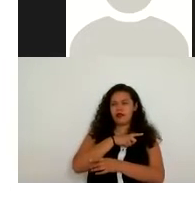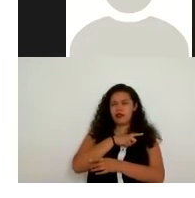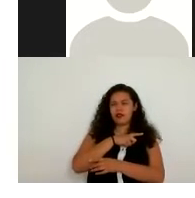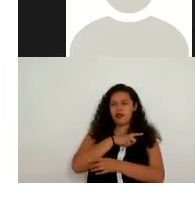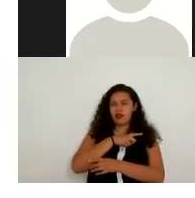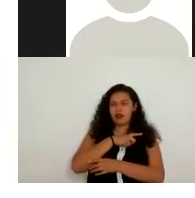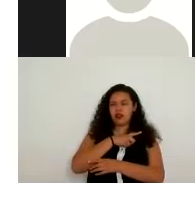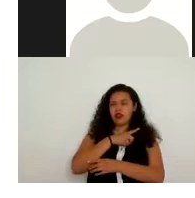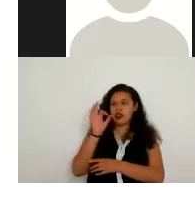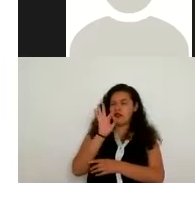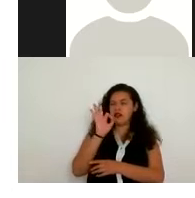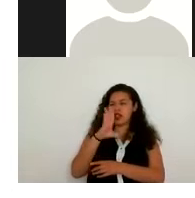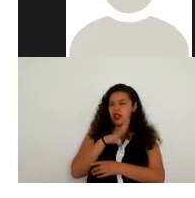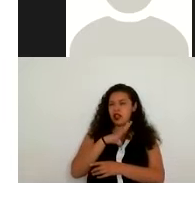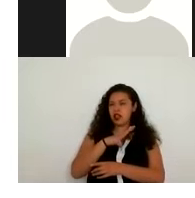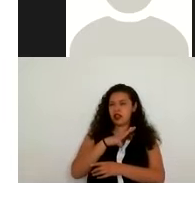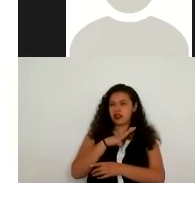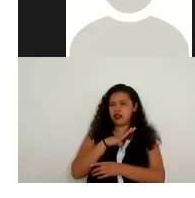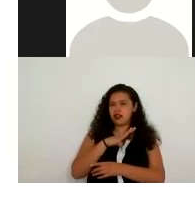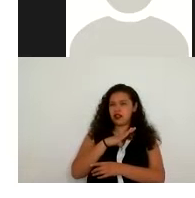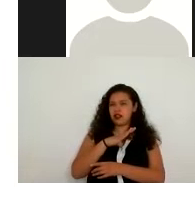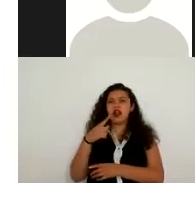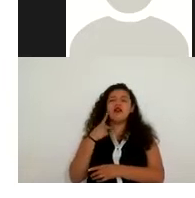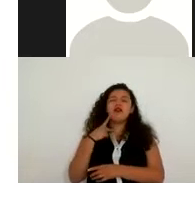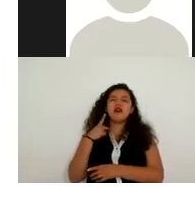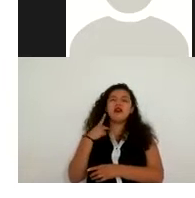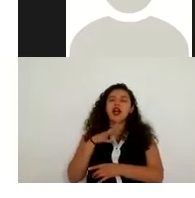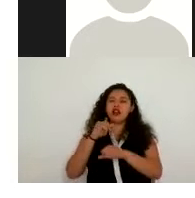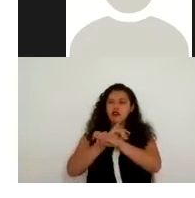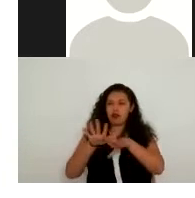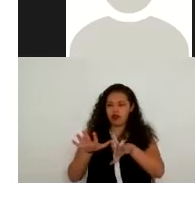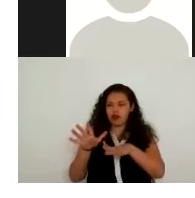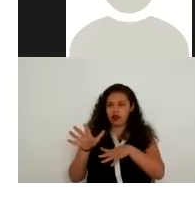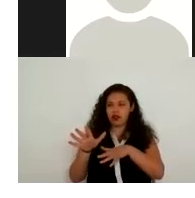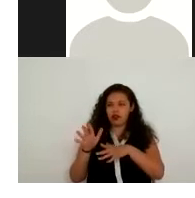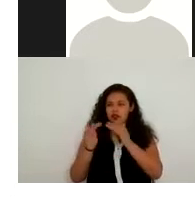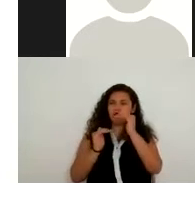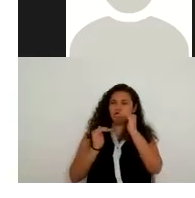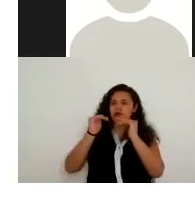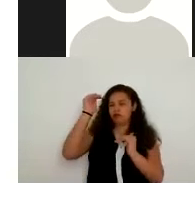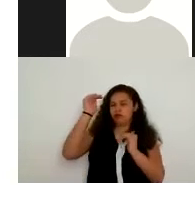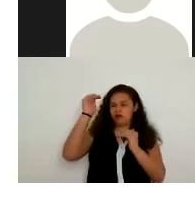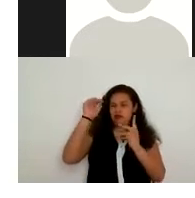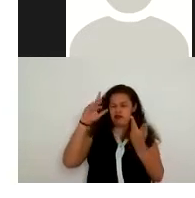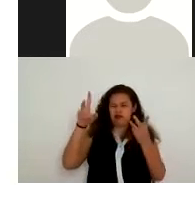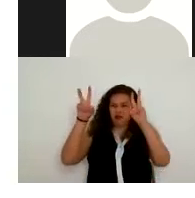solicitando la preferencia política sería un dato personal desproporcional porque no tendría que estar relacionado con